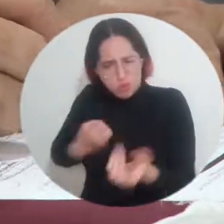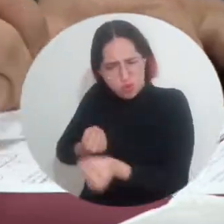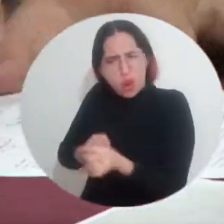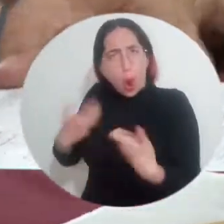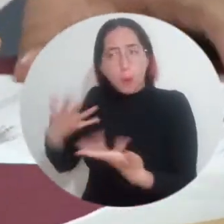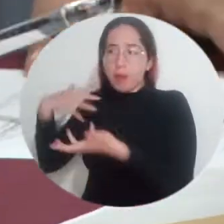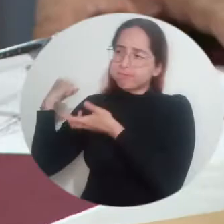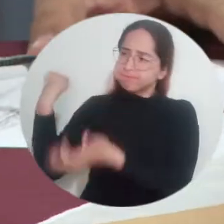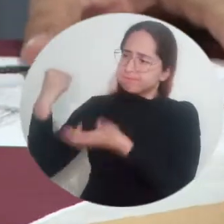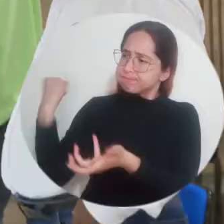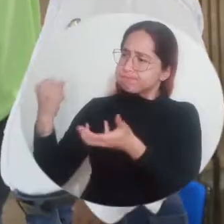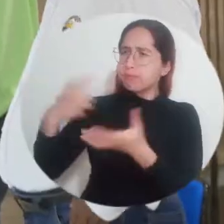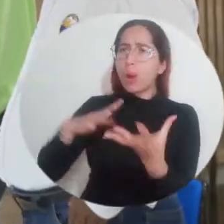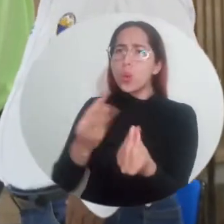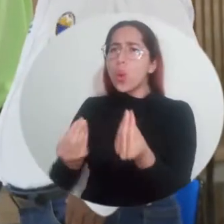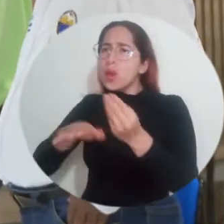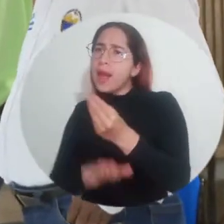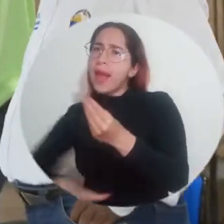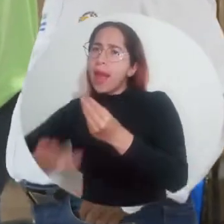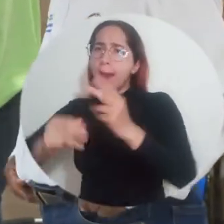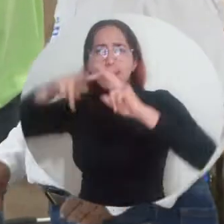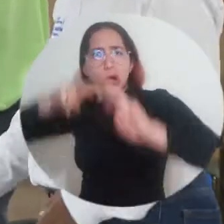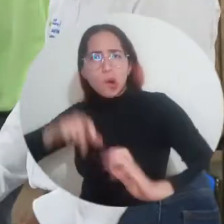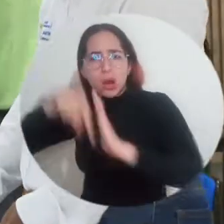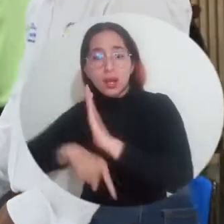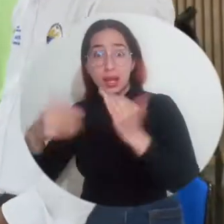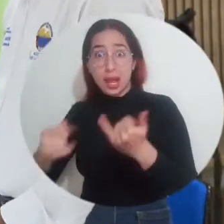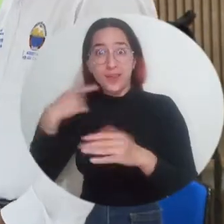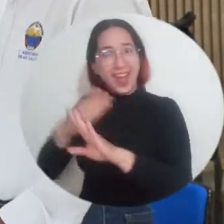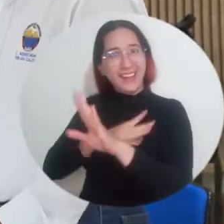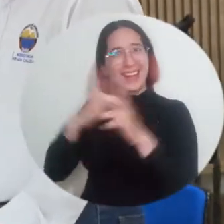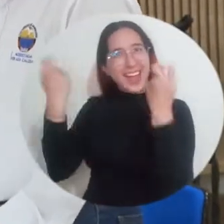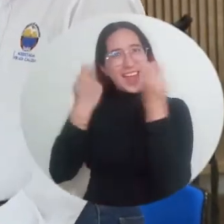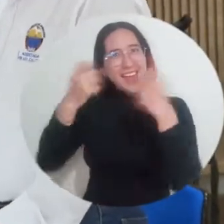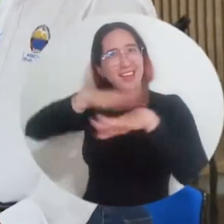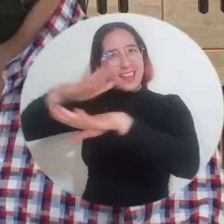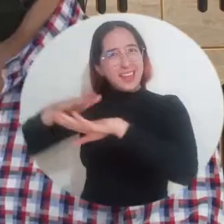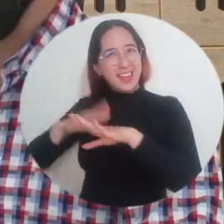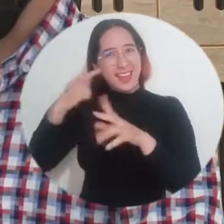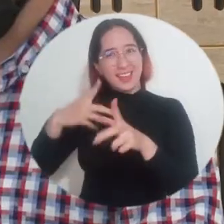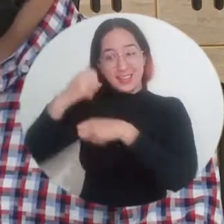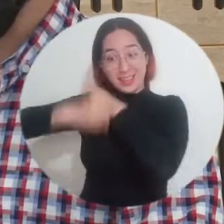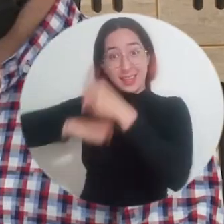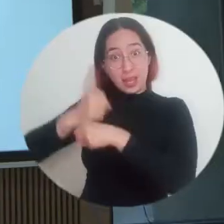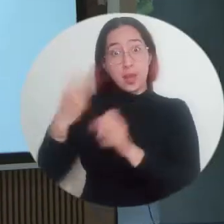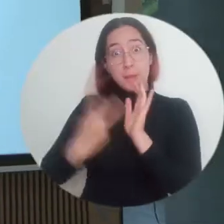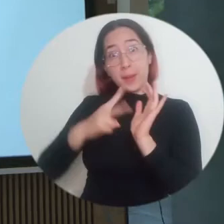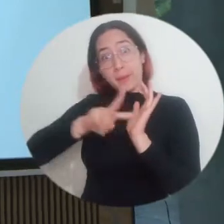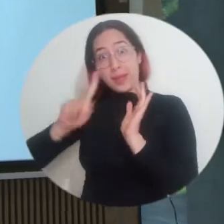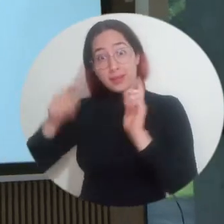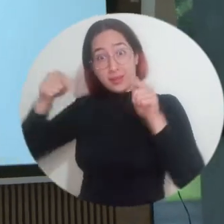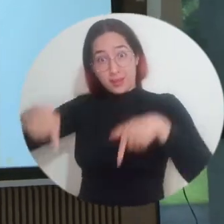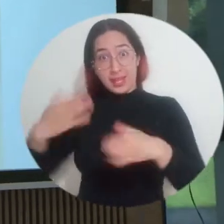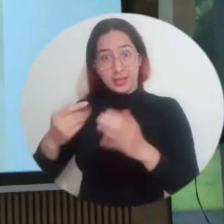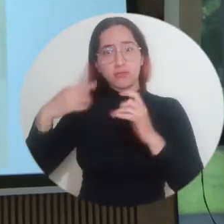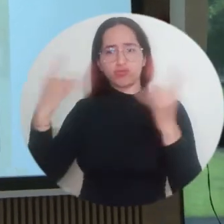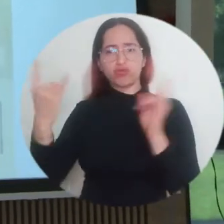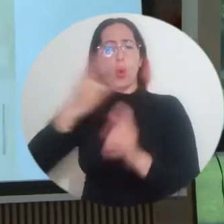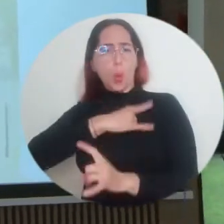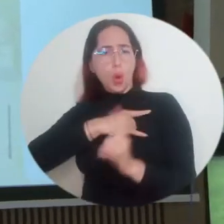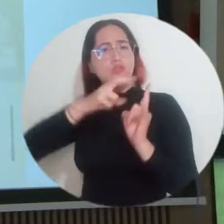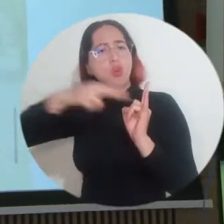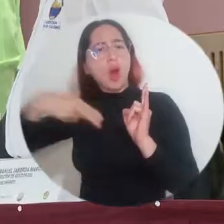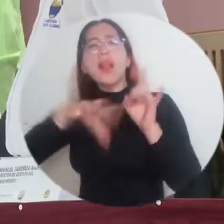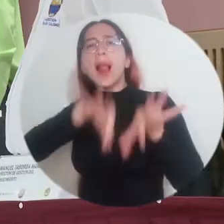la investigación. Muestra de ello es la financiación de 20 proyectos elegidos en la convocatoria de Fonciencias 2021 de la Alma Mater, de los cuales